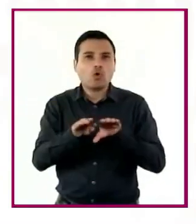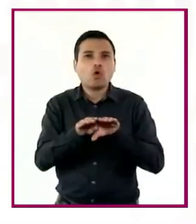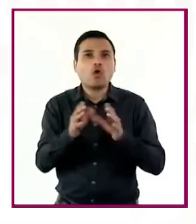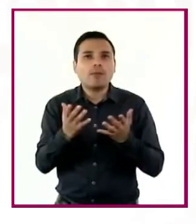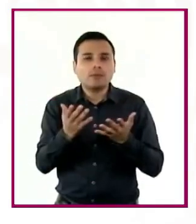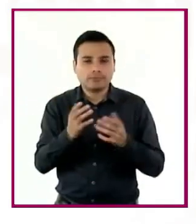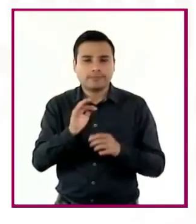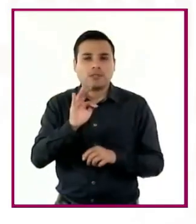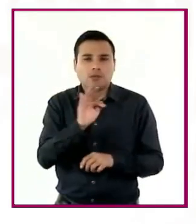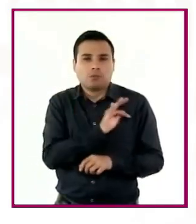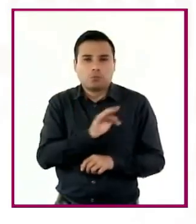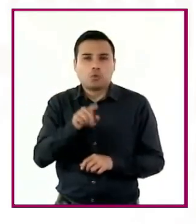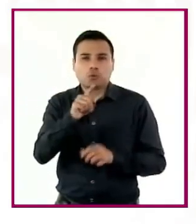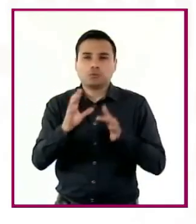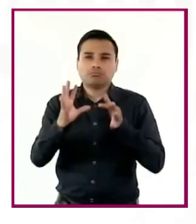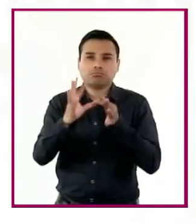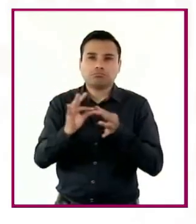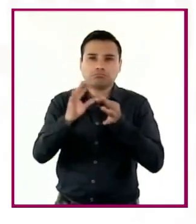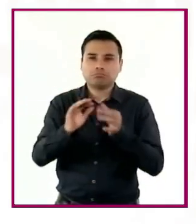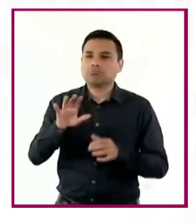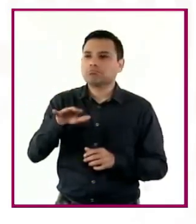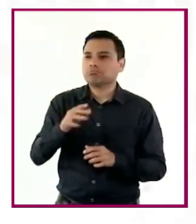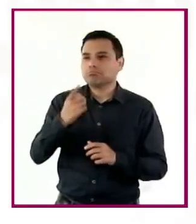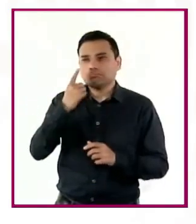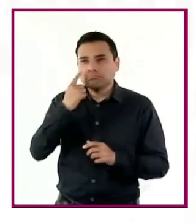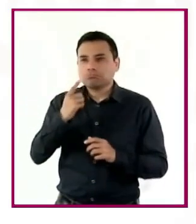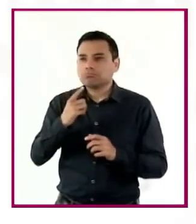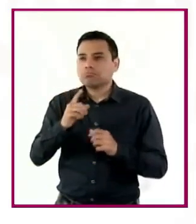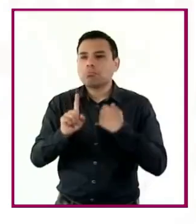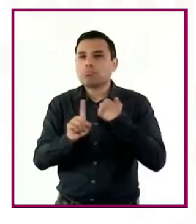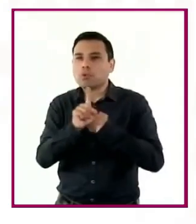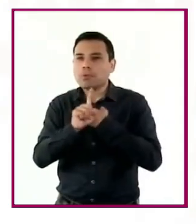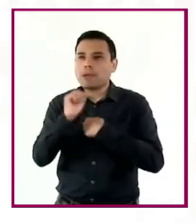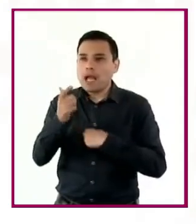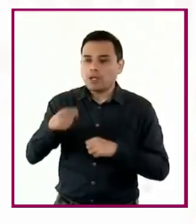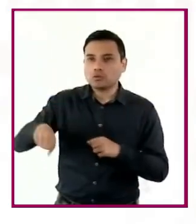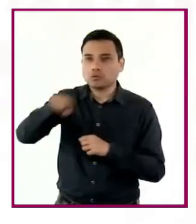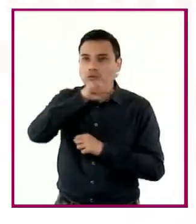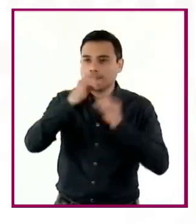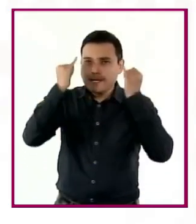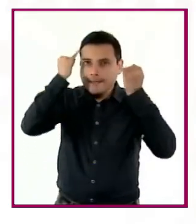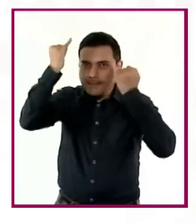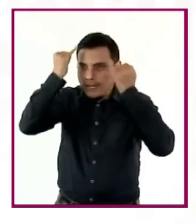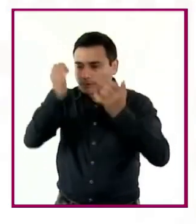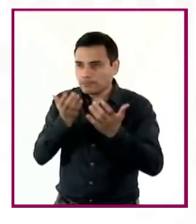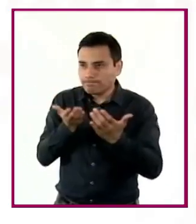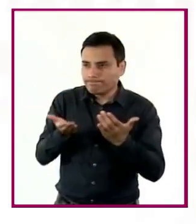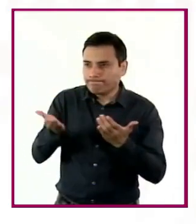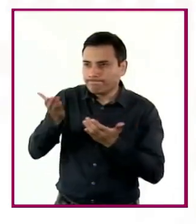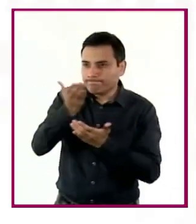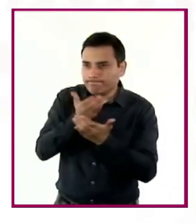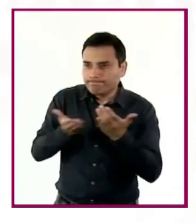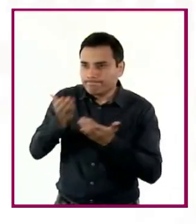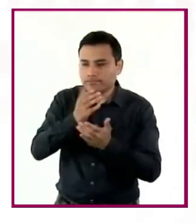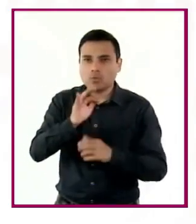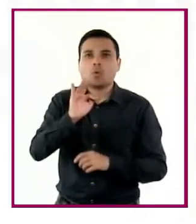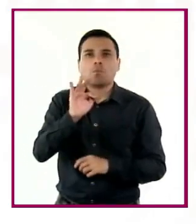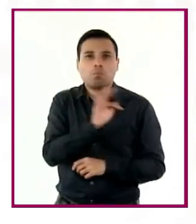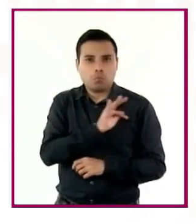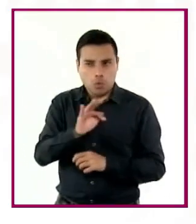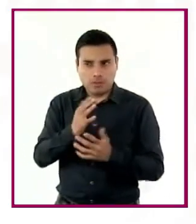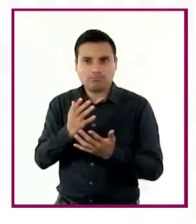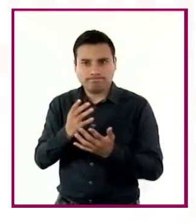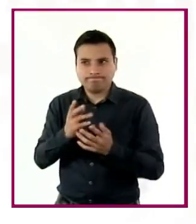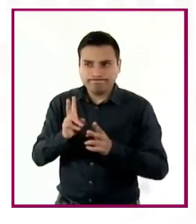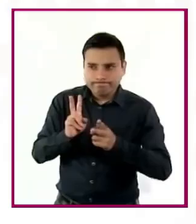puedan reconocer y confrontar distintas ideas para enriquecer las propias, generando nuevas oportunidades de interacción.